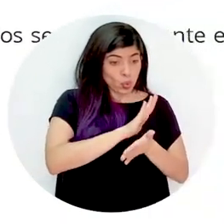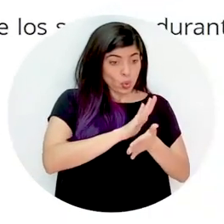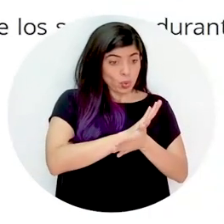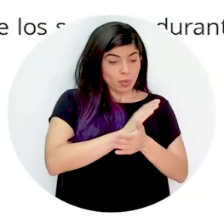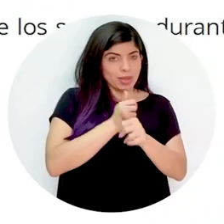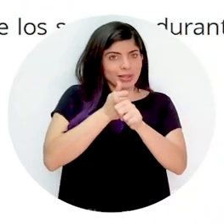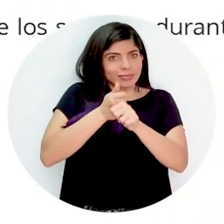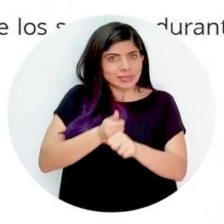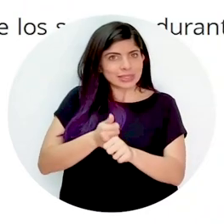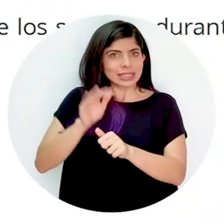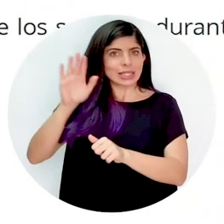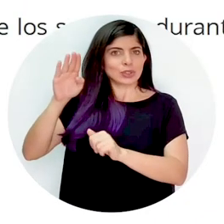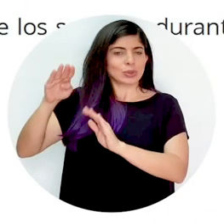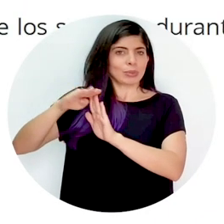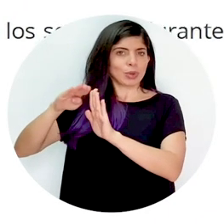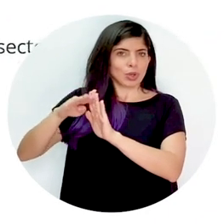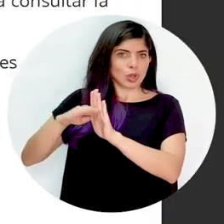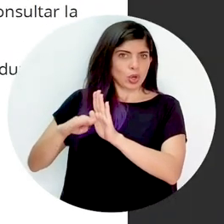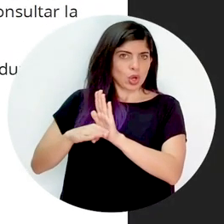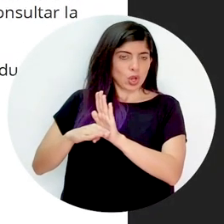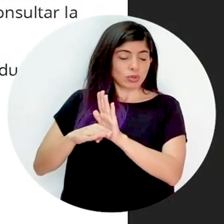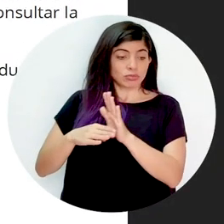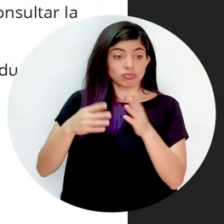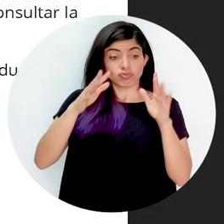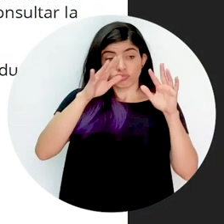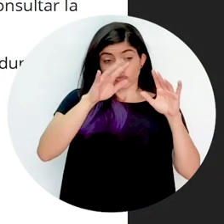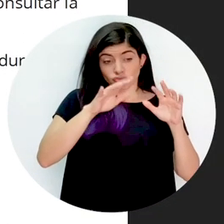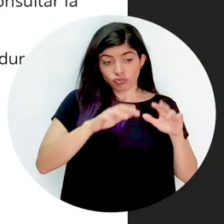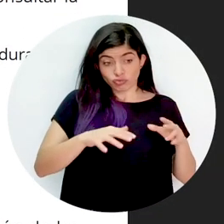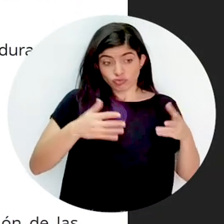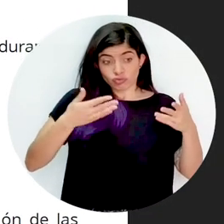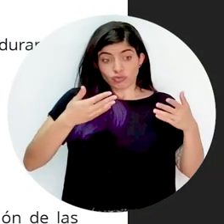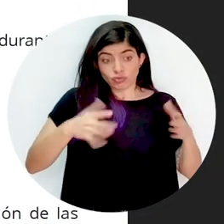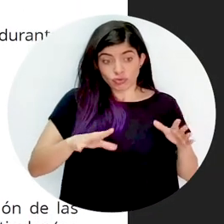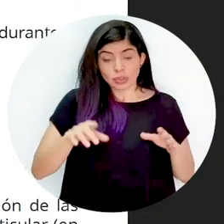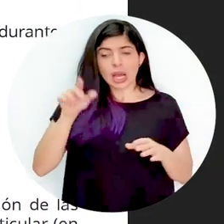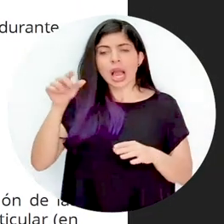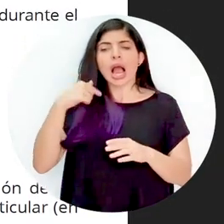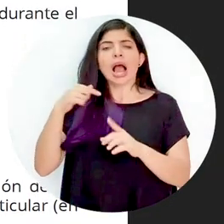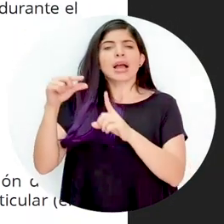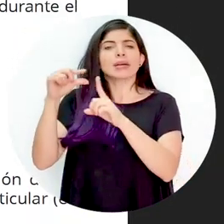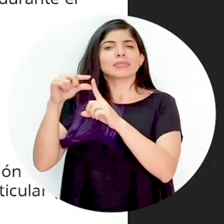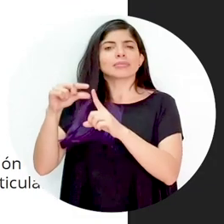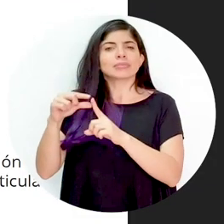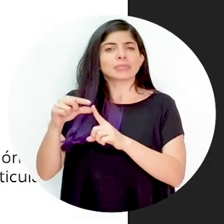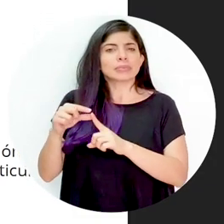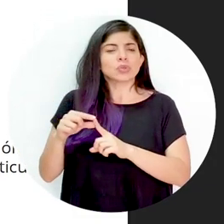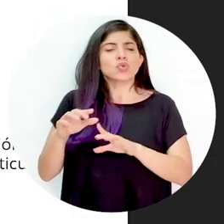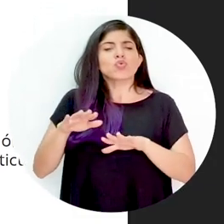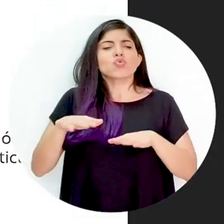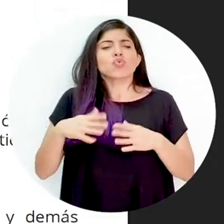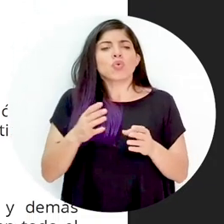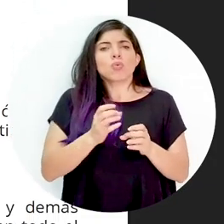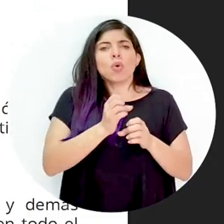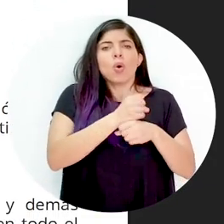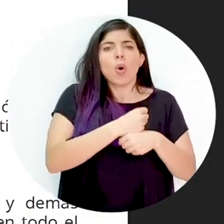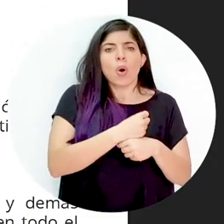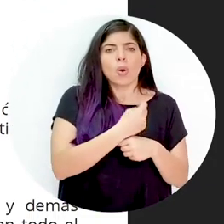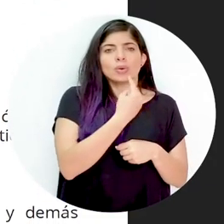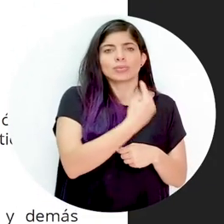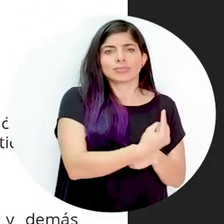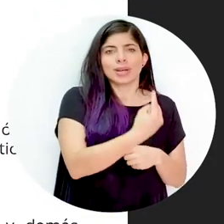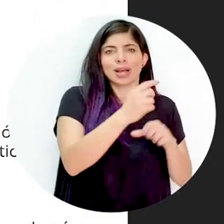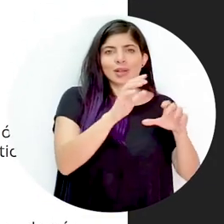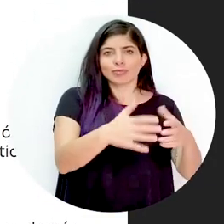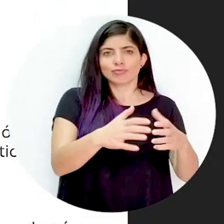establece bajo estos protocolos. Posteriormente, se establecen definiciones aplicables en la elaboración de